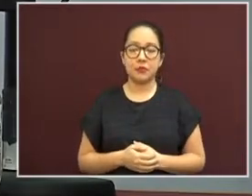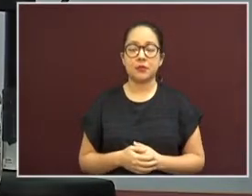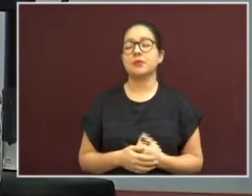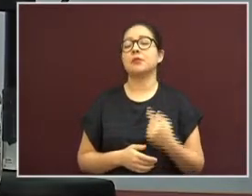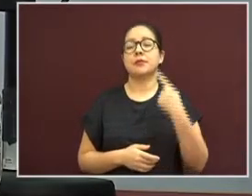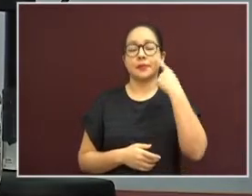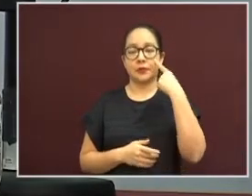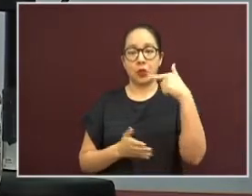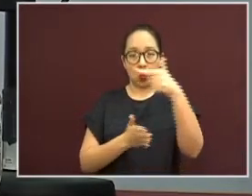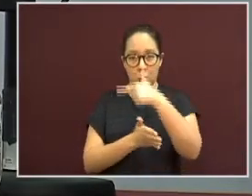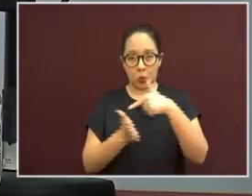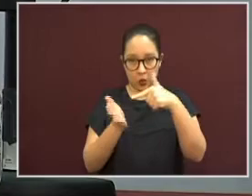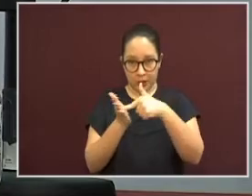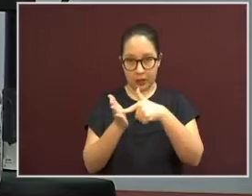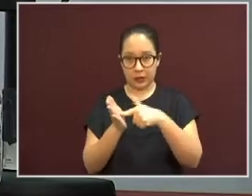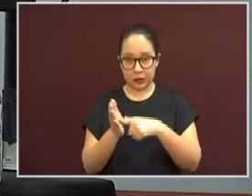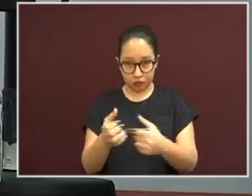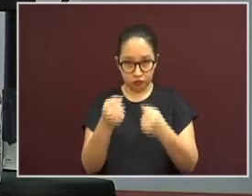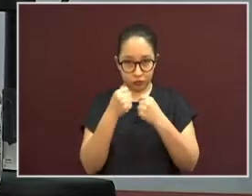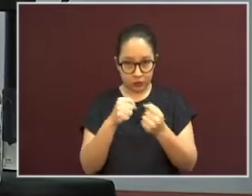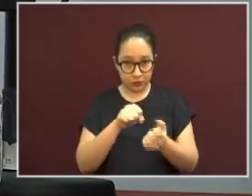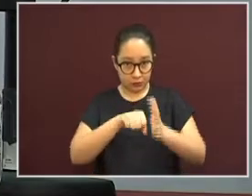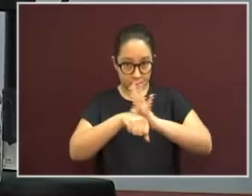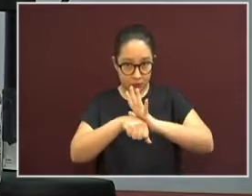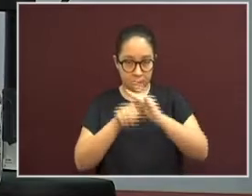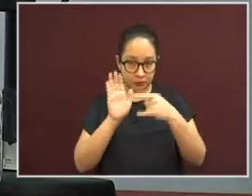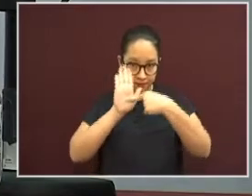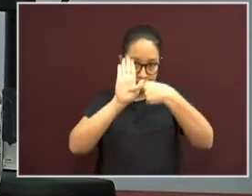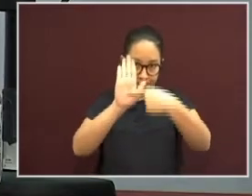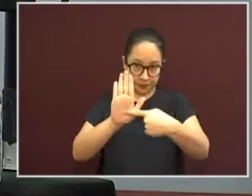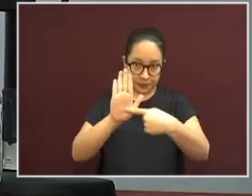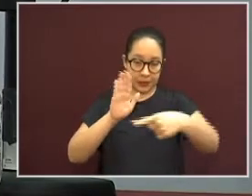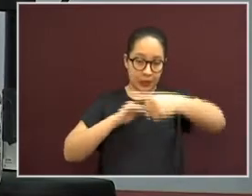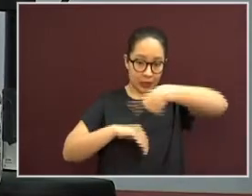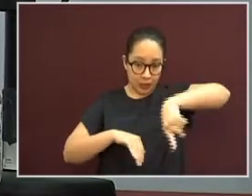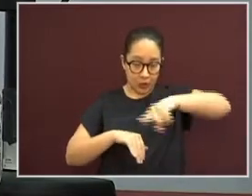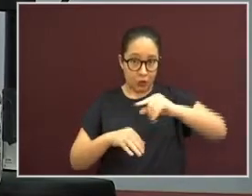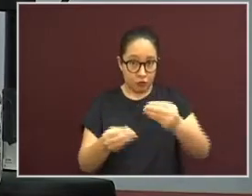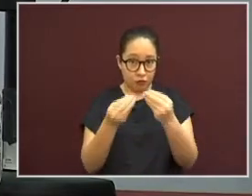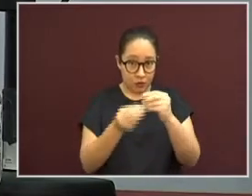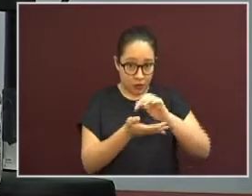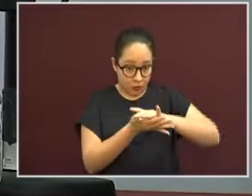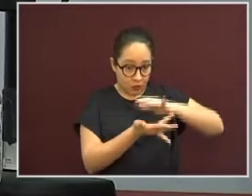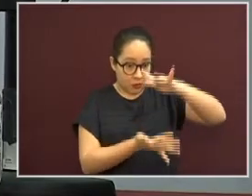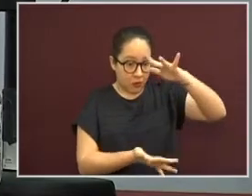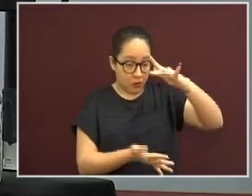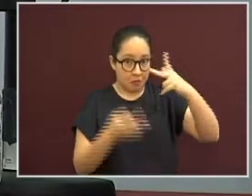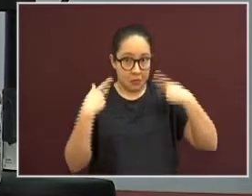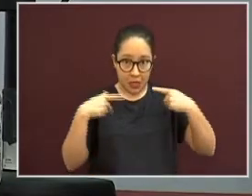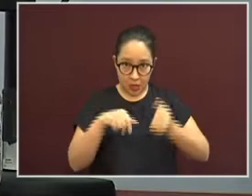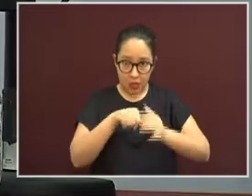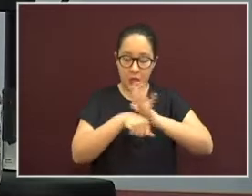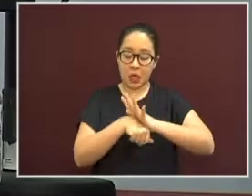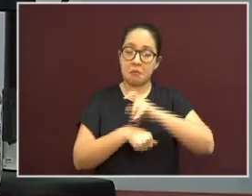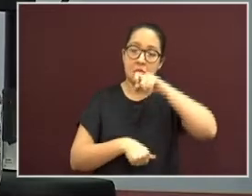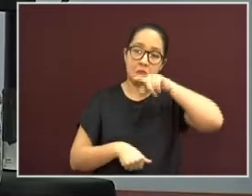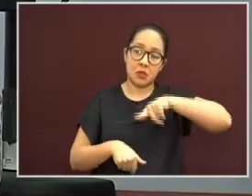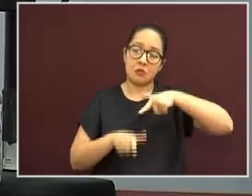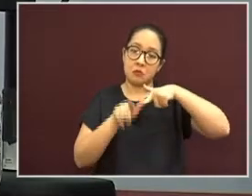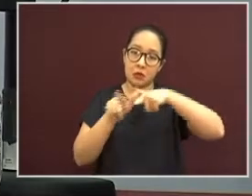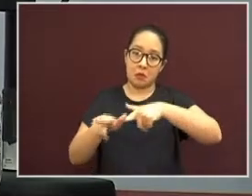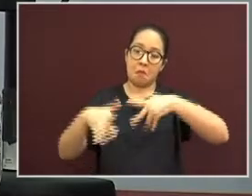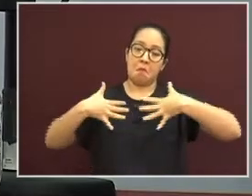la situación de los municipios que, además de acumular el mayor número de casos positivos a COVID-19, continúan con importante